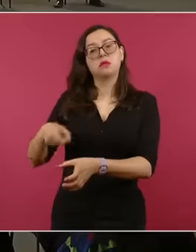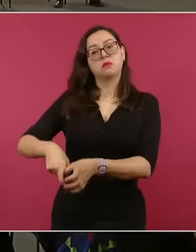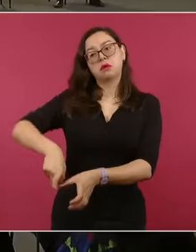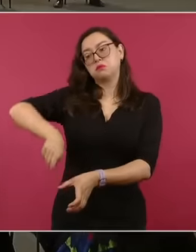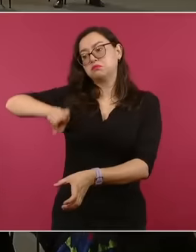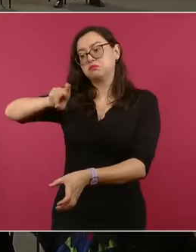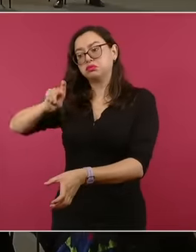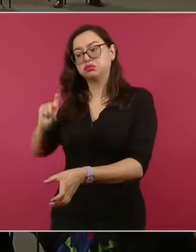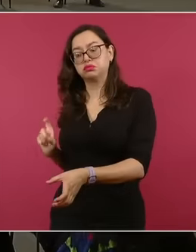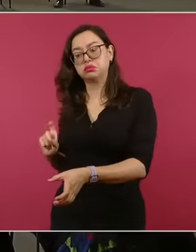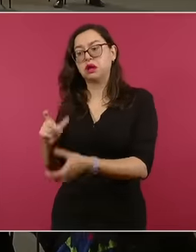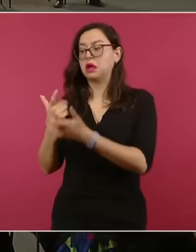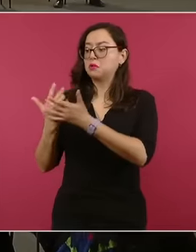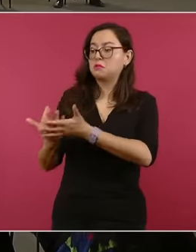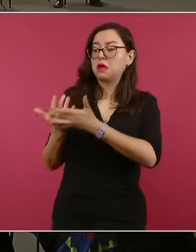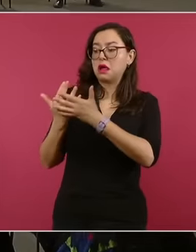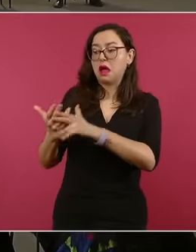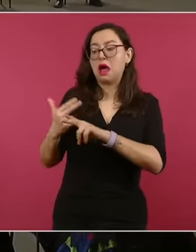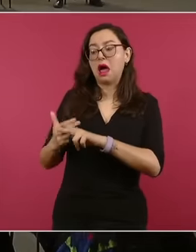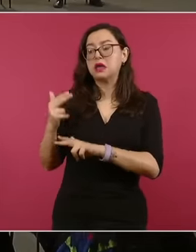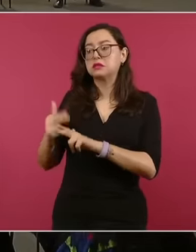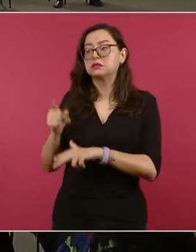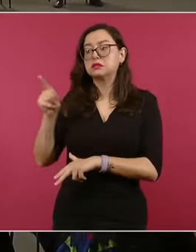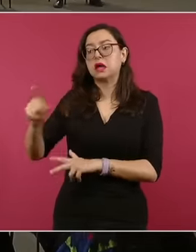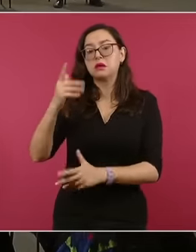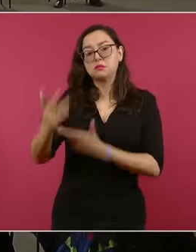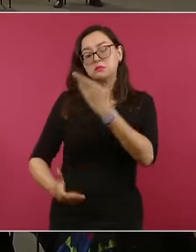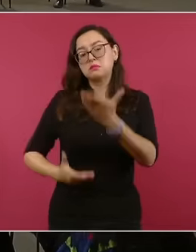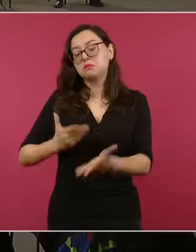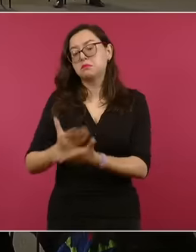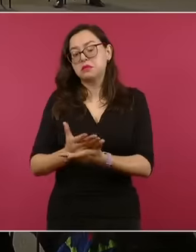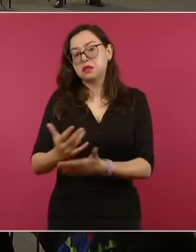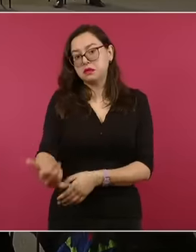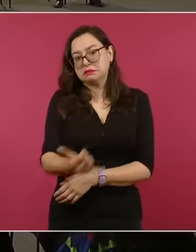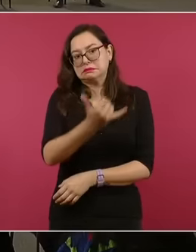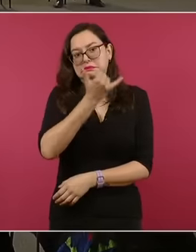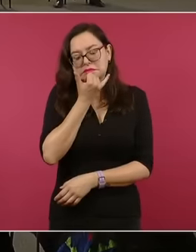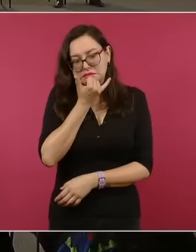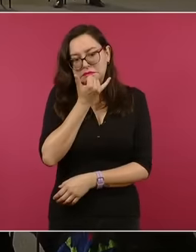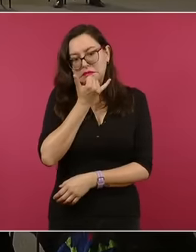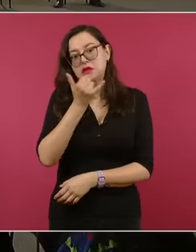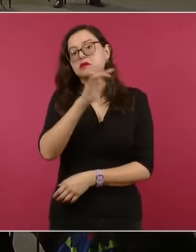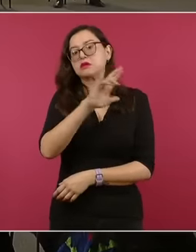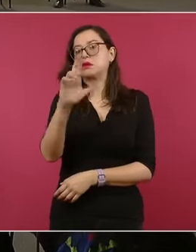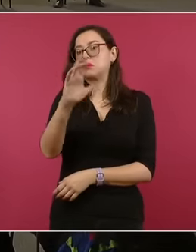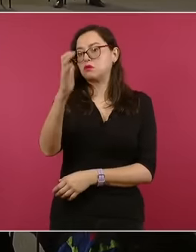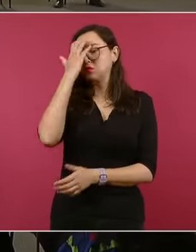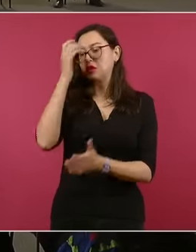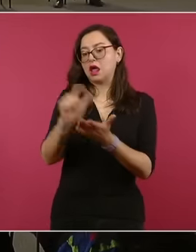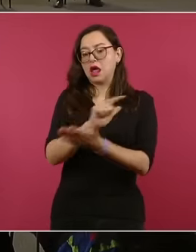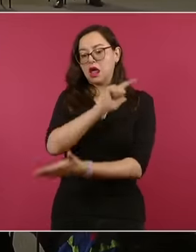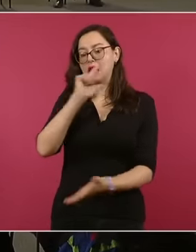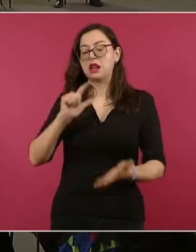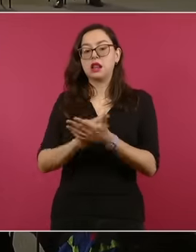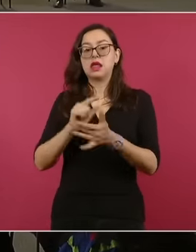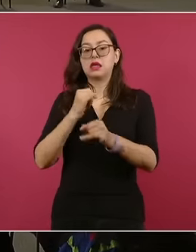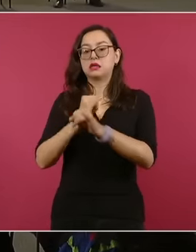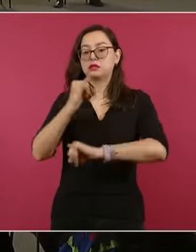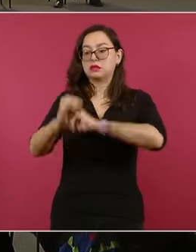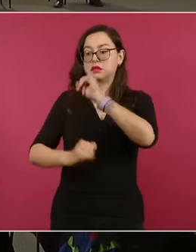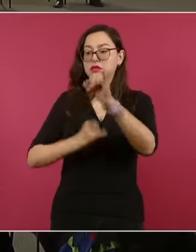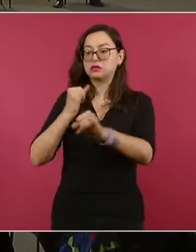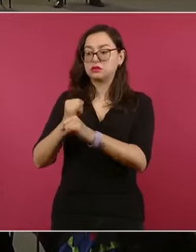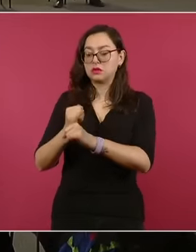violaciones a los principios y normas fundamentales del derecho internacional, con la finalidad de garantizar la